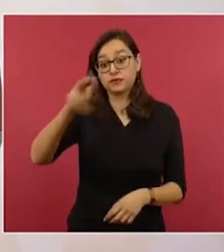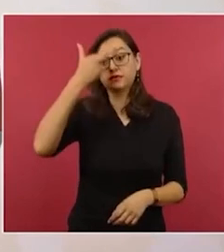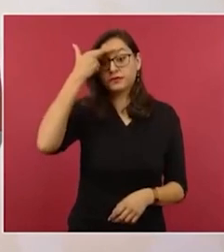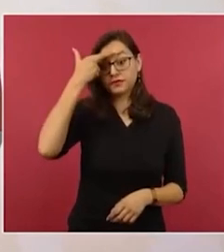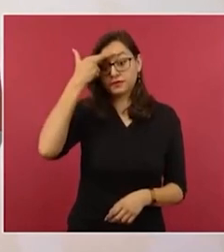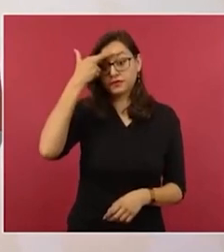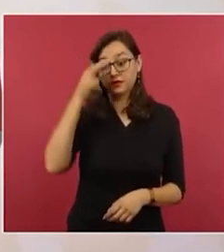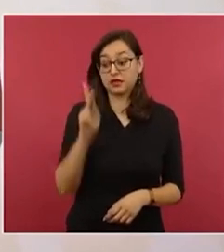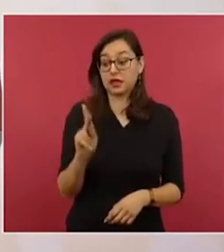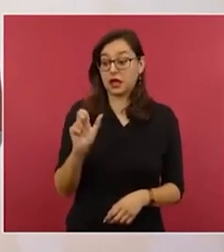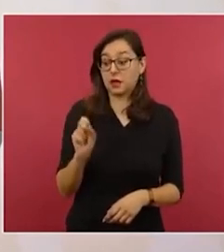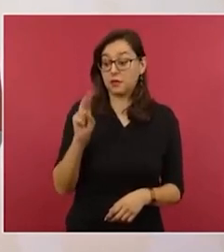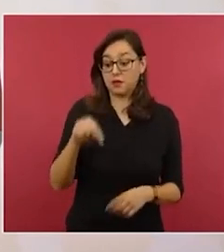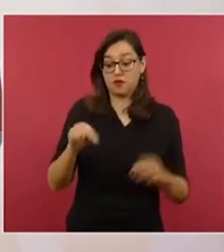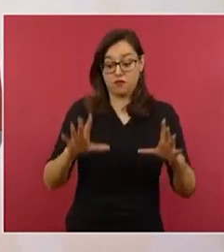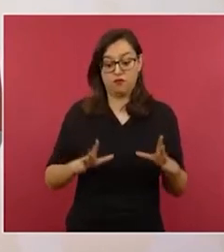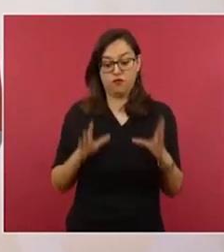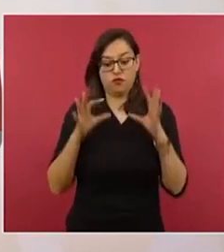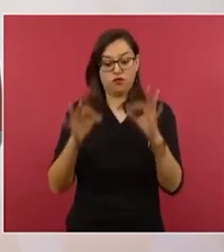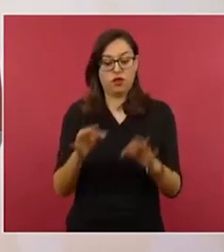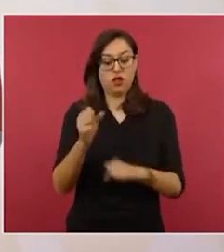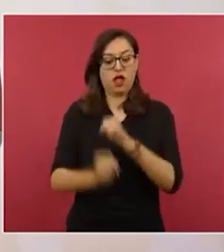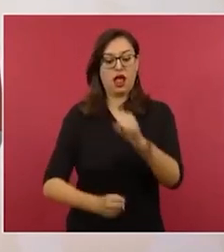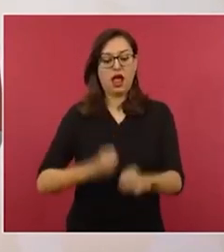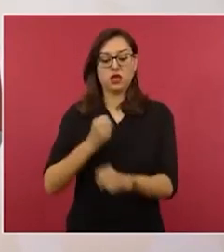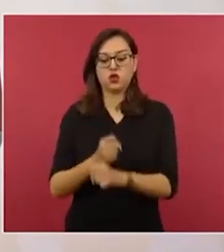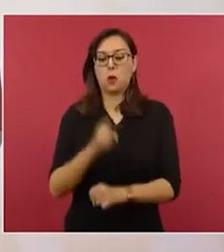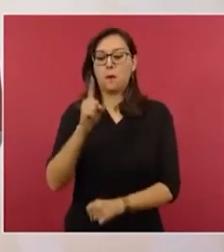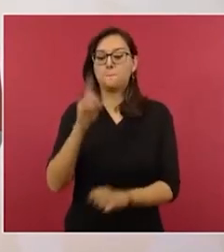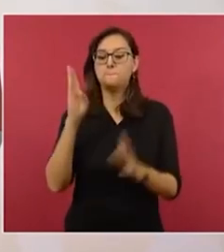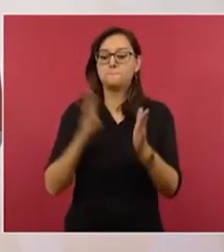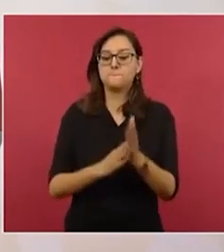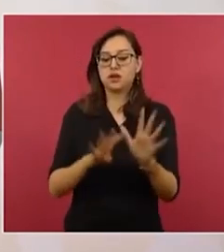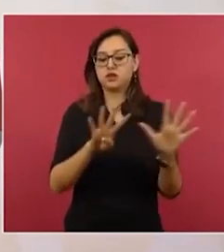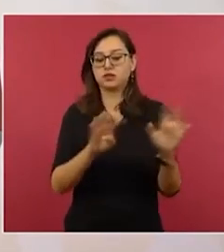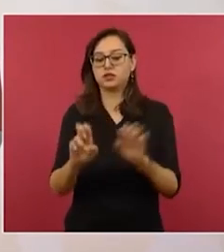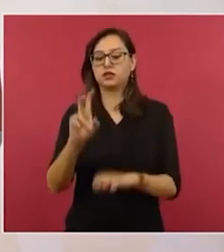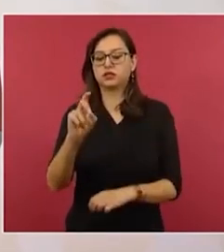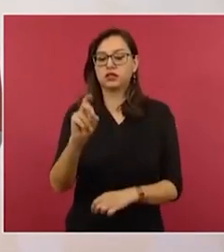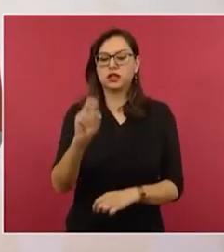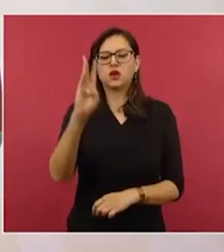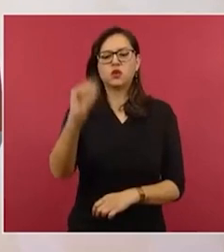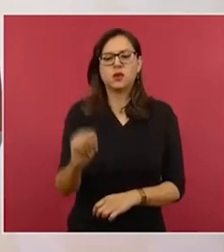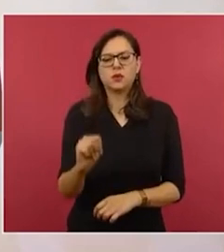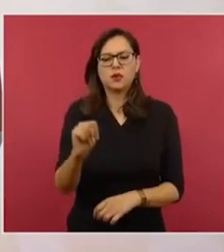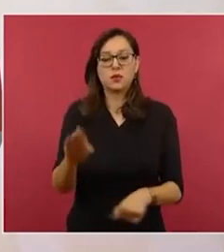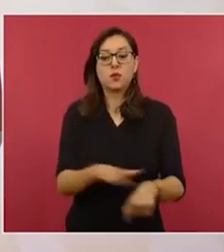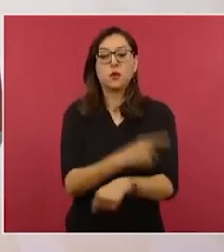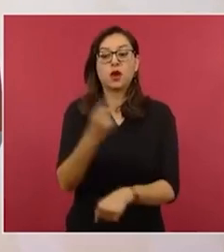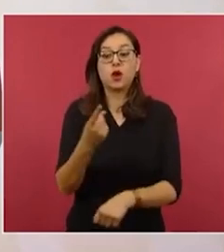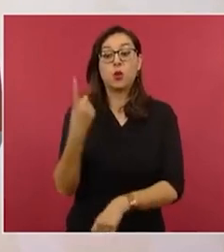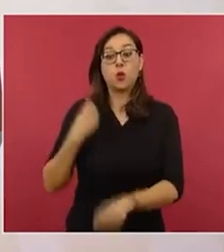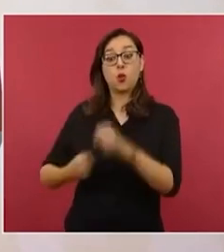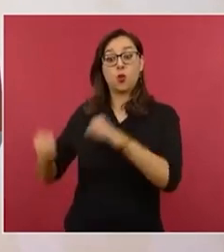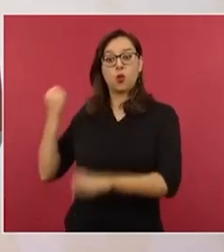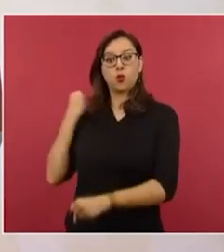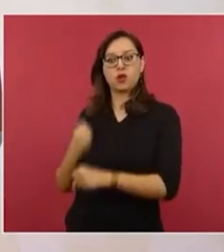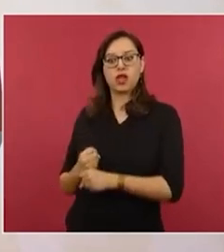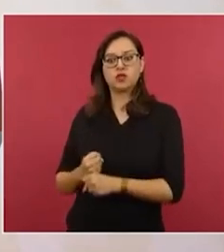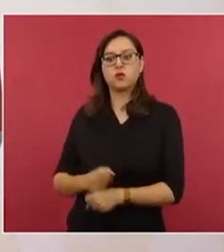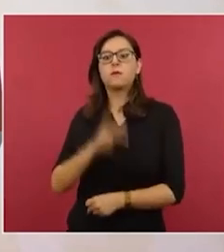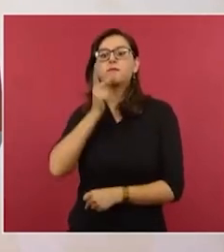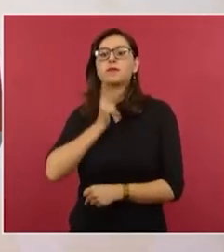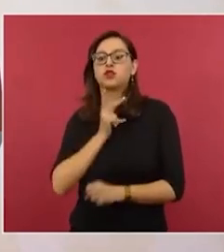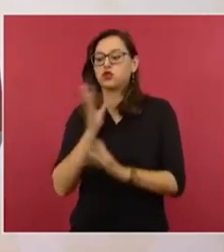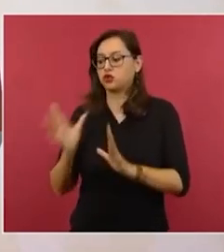nace en 1939 un año después de la expropiación petrolera para oponerse